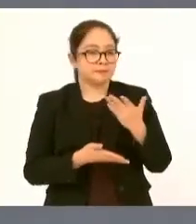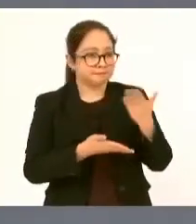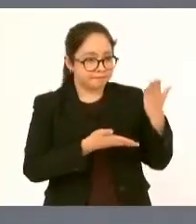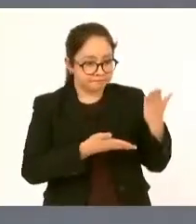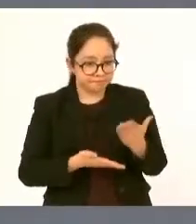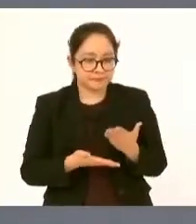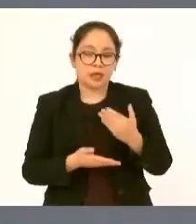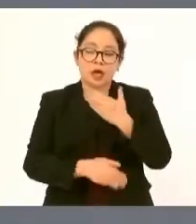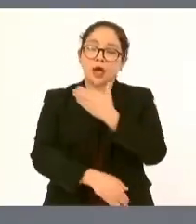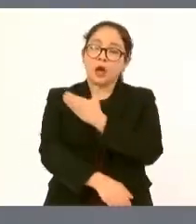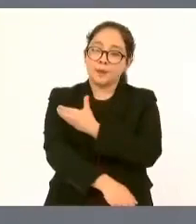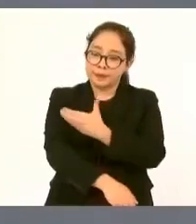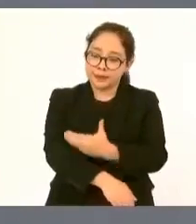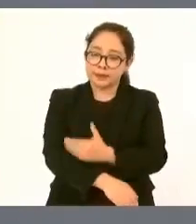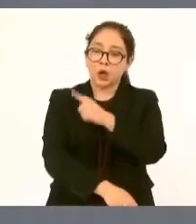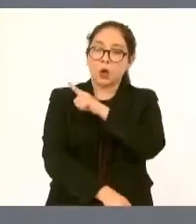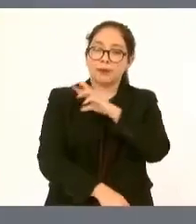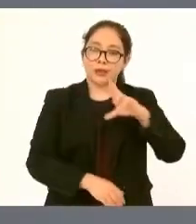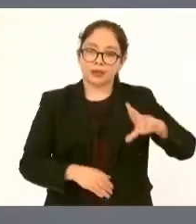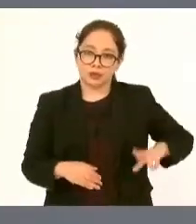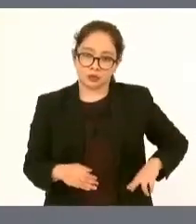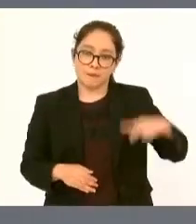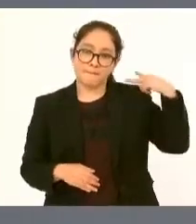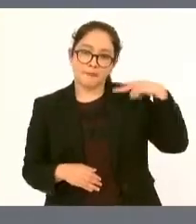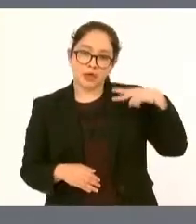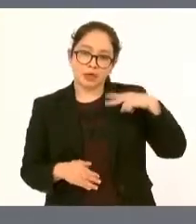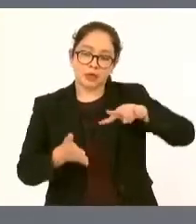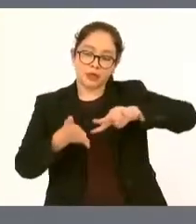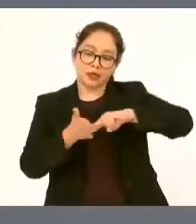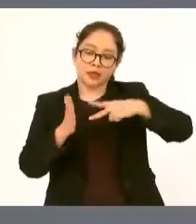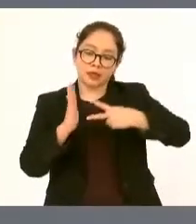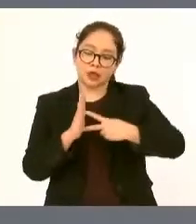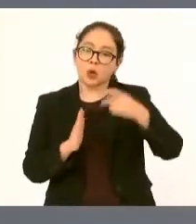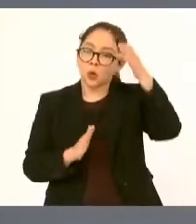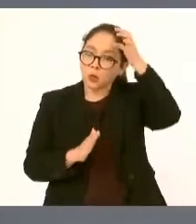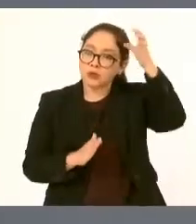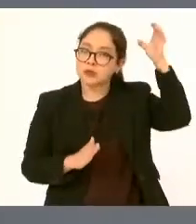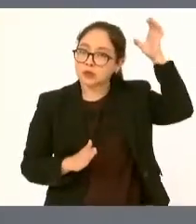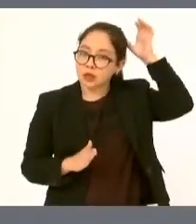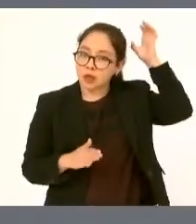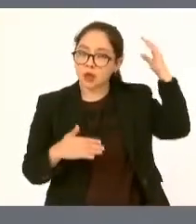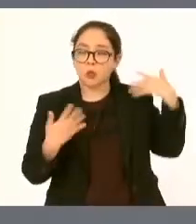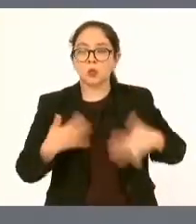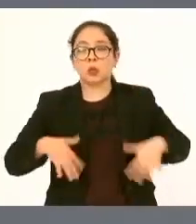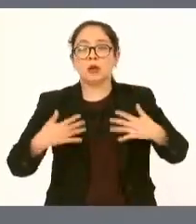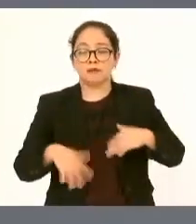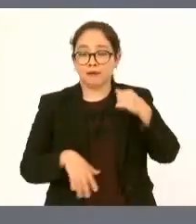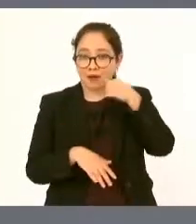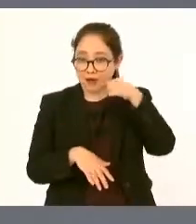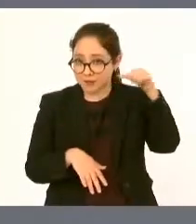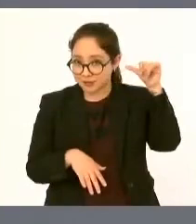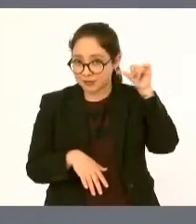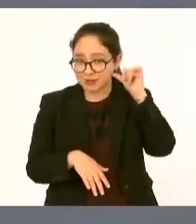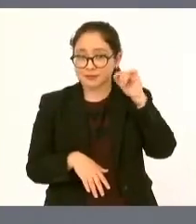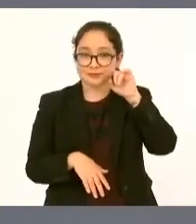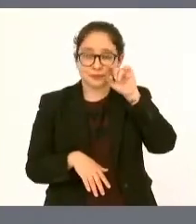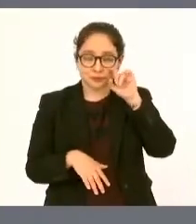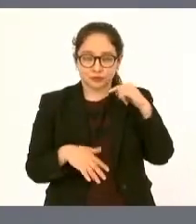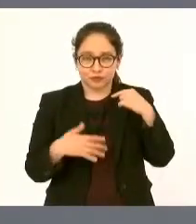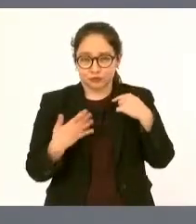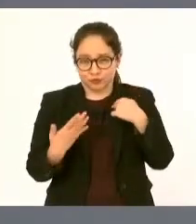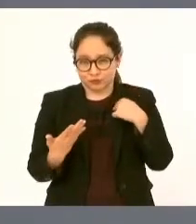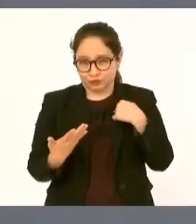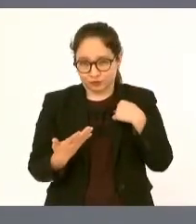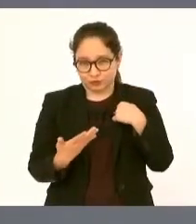el gobernador de veracruz Cuitláhuac García Jiménez ayer hizo un comentario y ya no